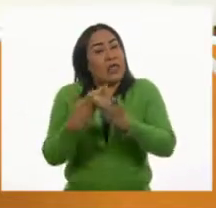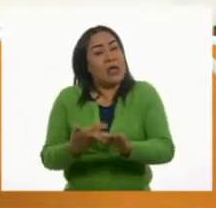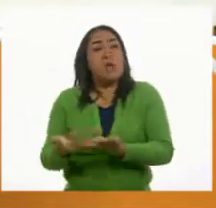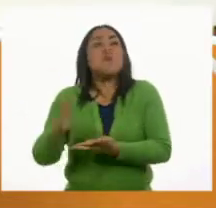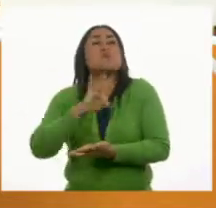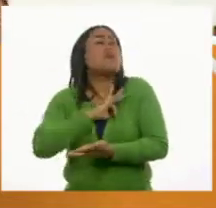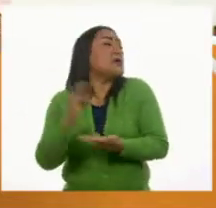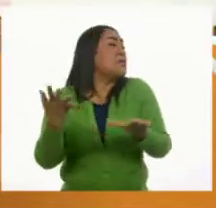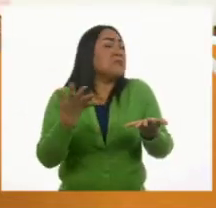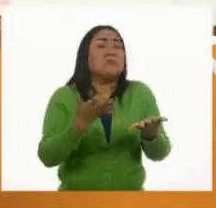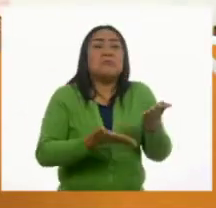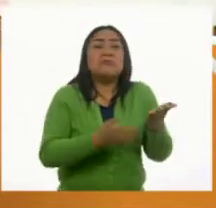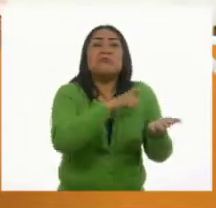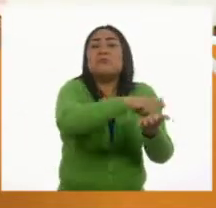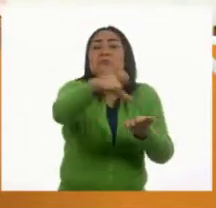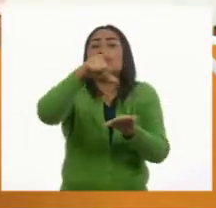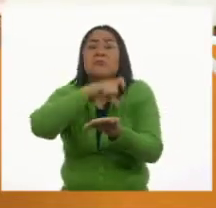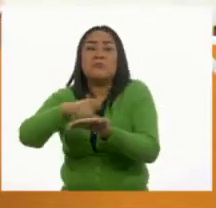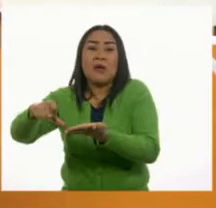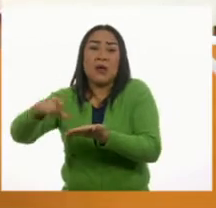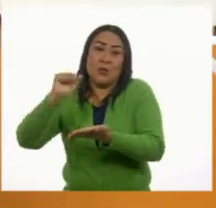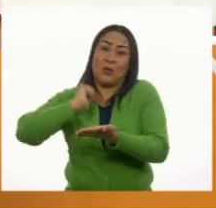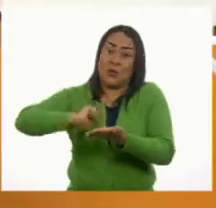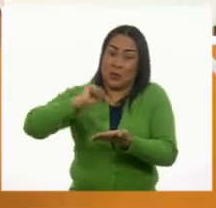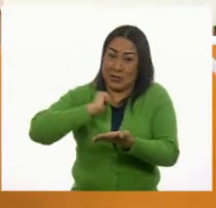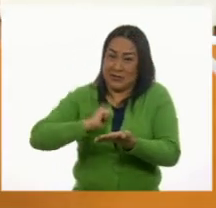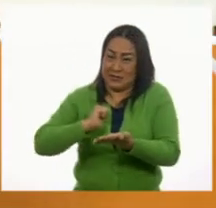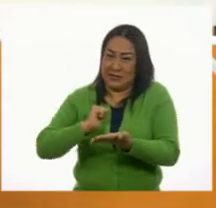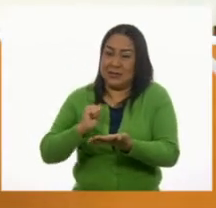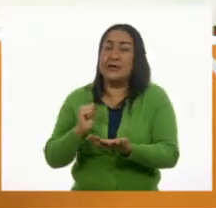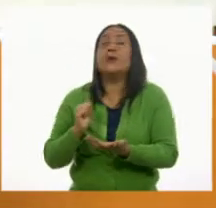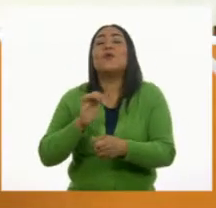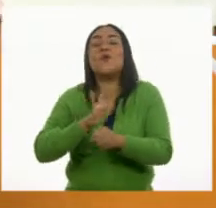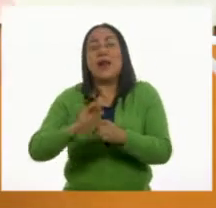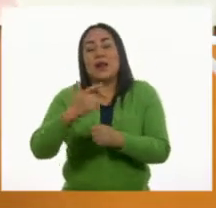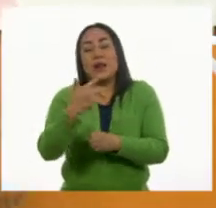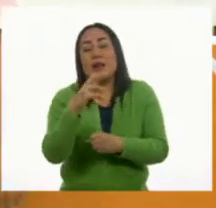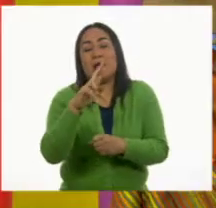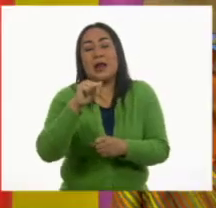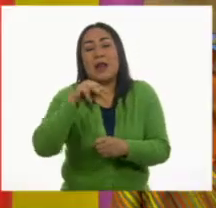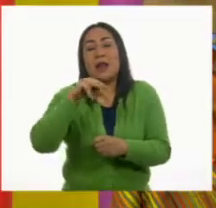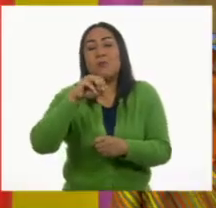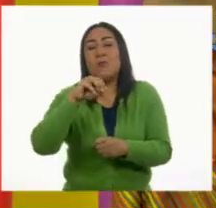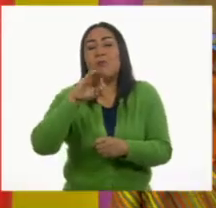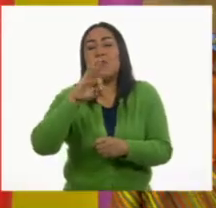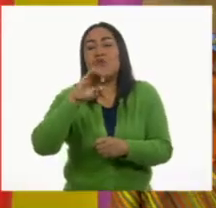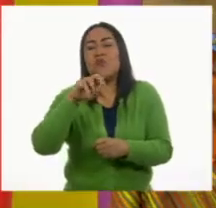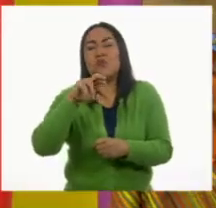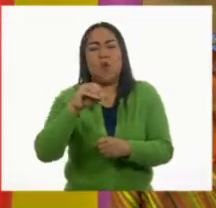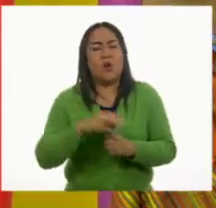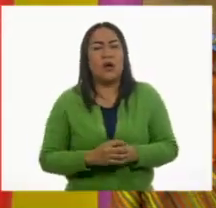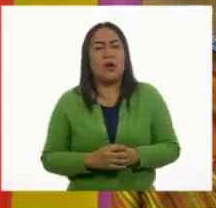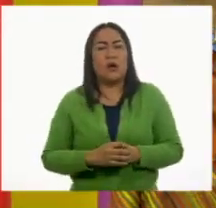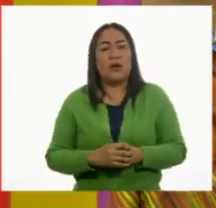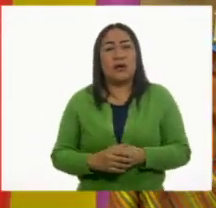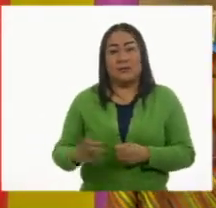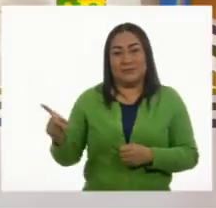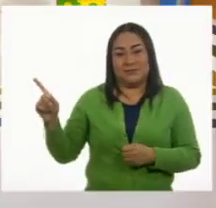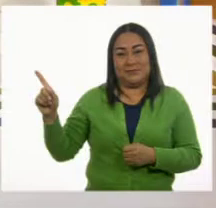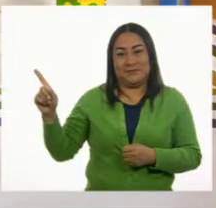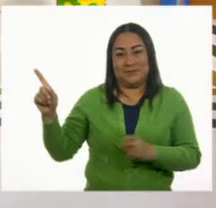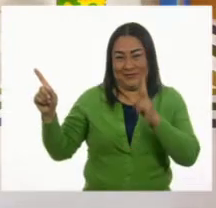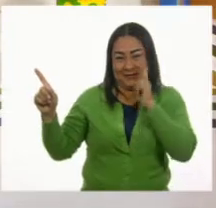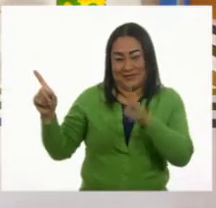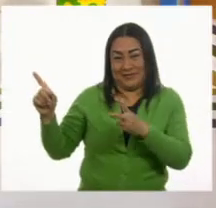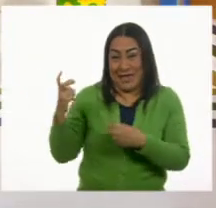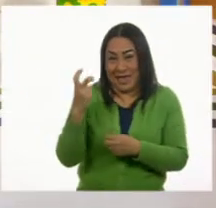podían conseguir muchos aparatos. Entre ellos, el gramófono. ¿Esto es un gramófono? Así es,